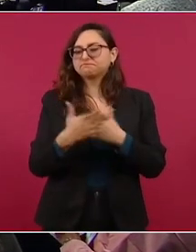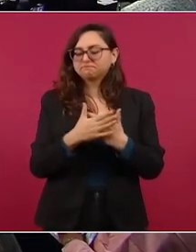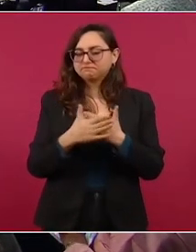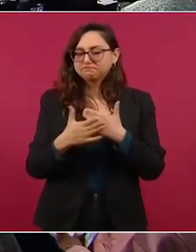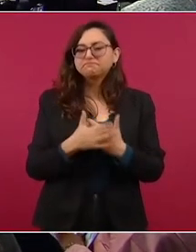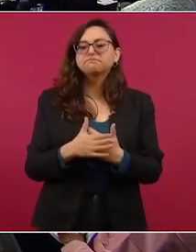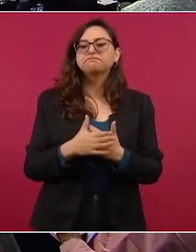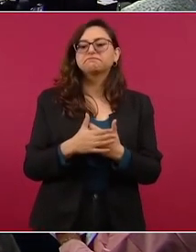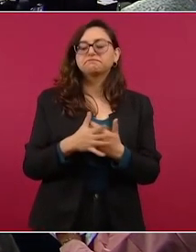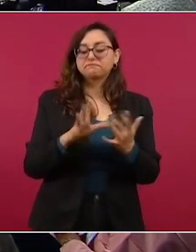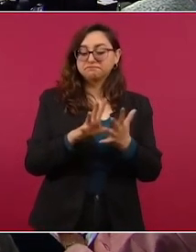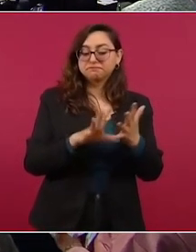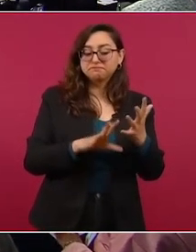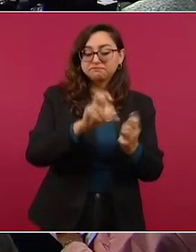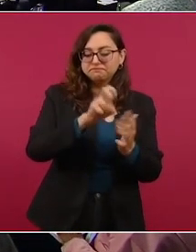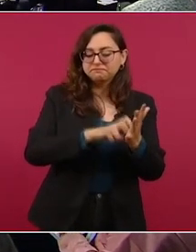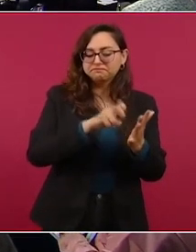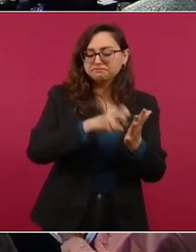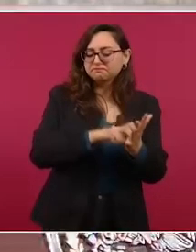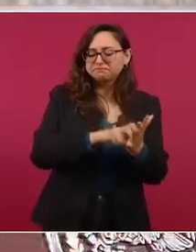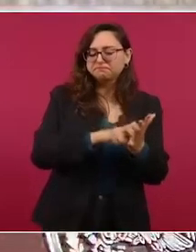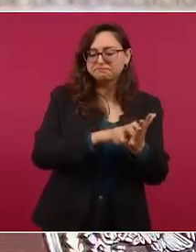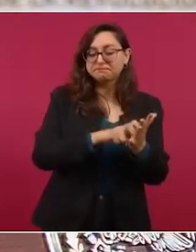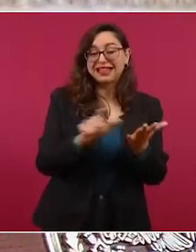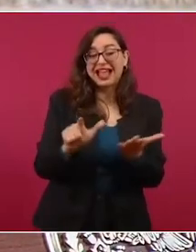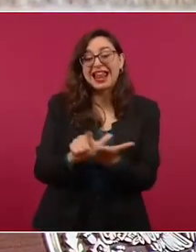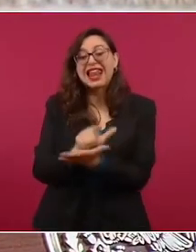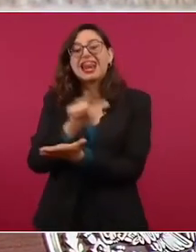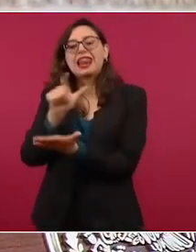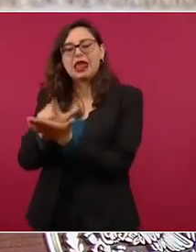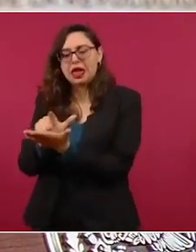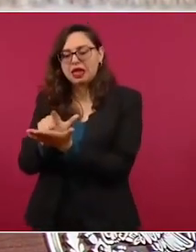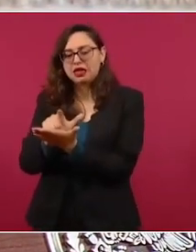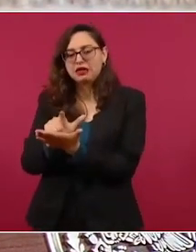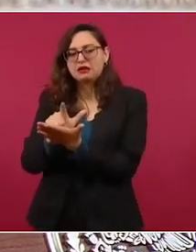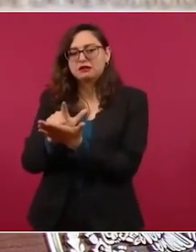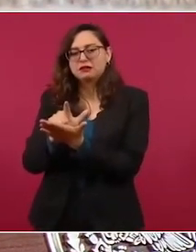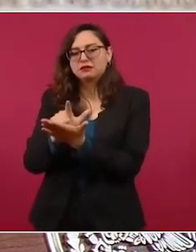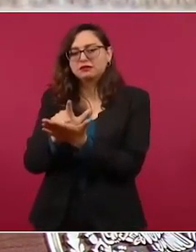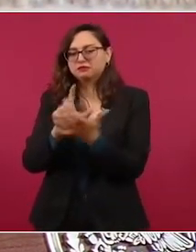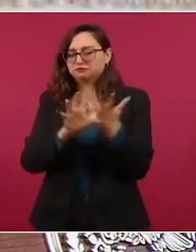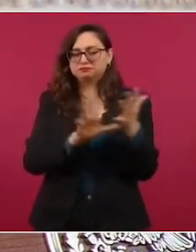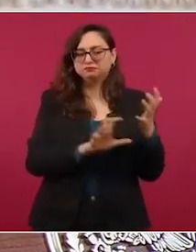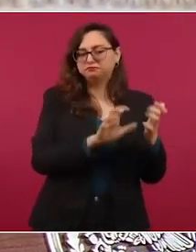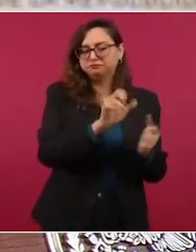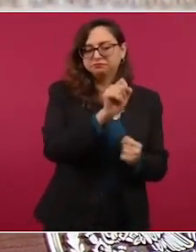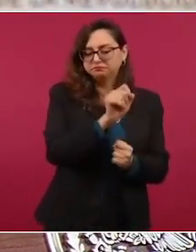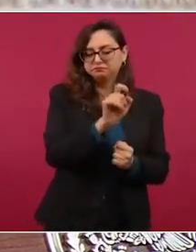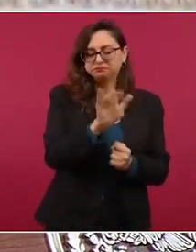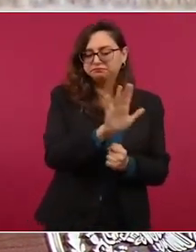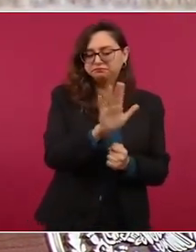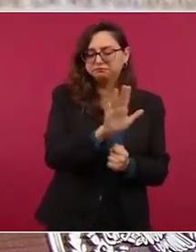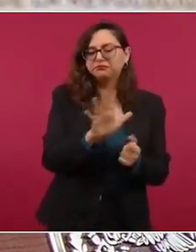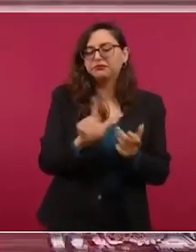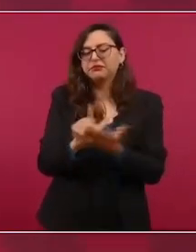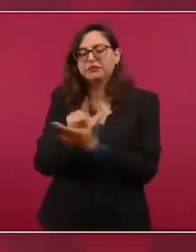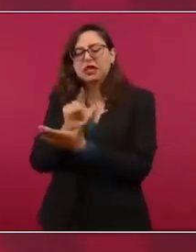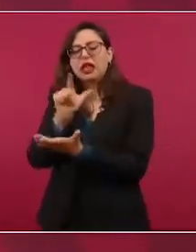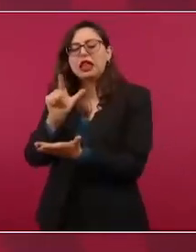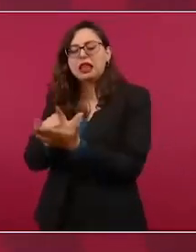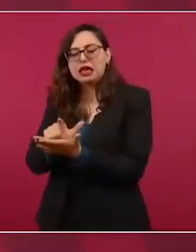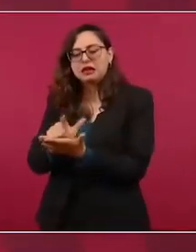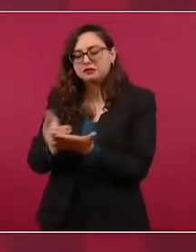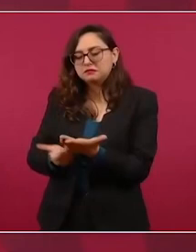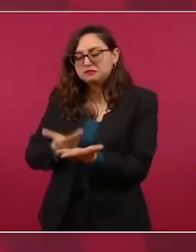electoral, no la reforma constitucional, sino una reforma